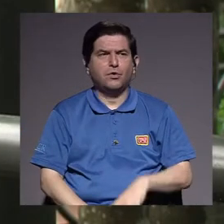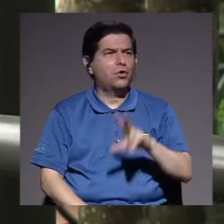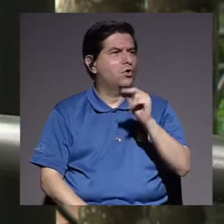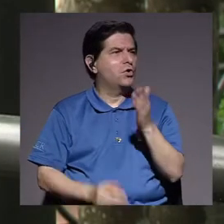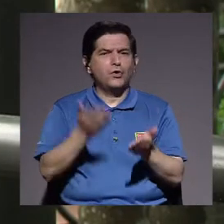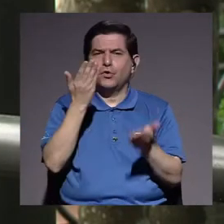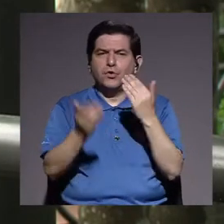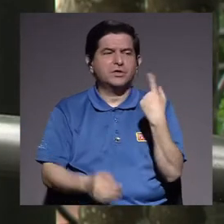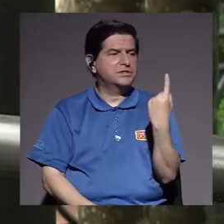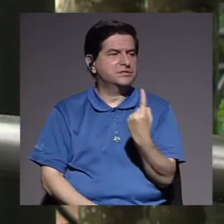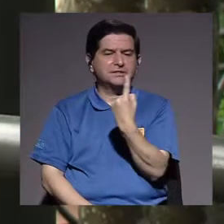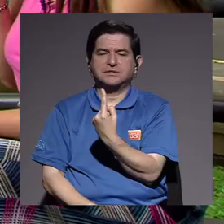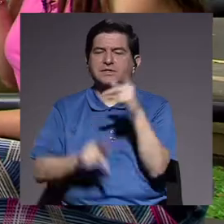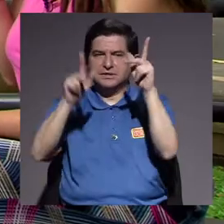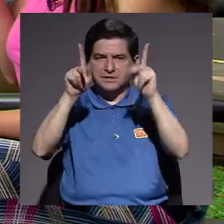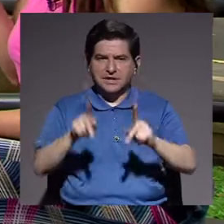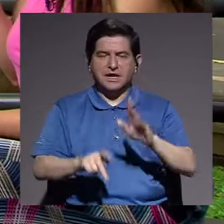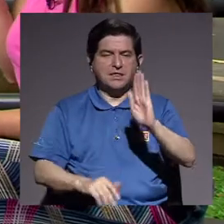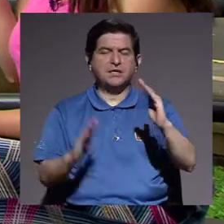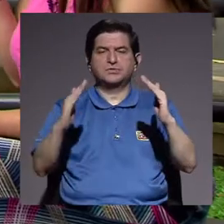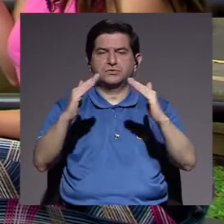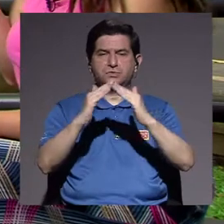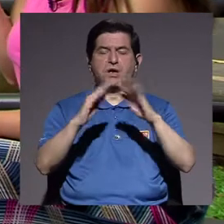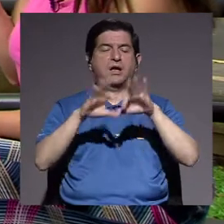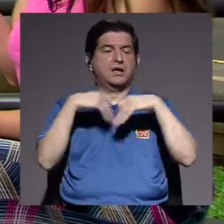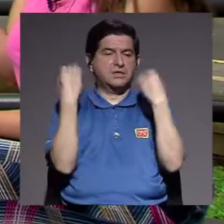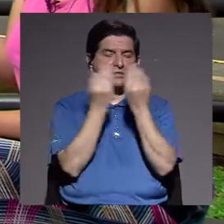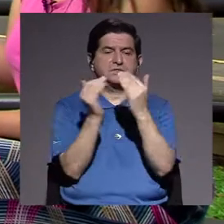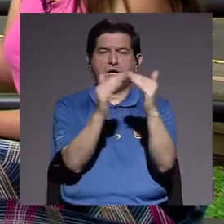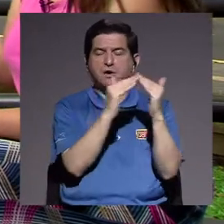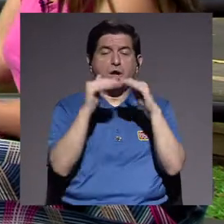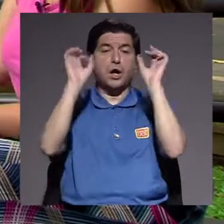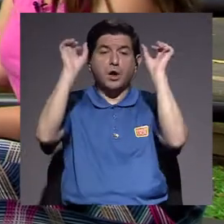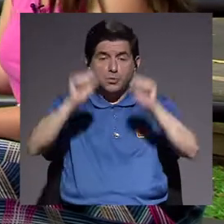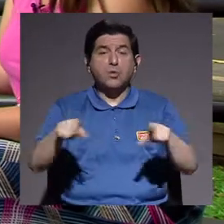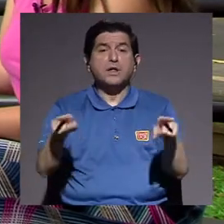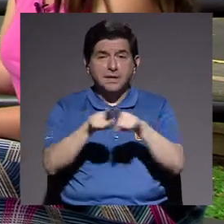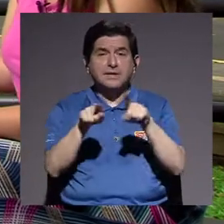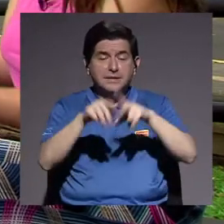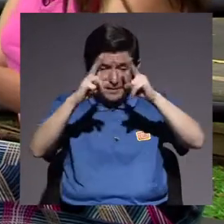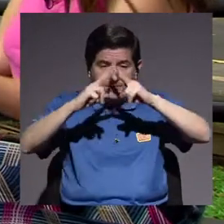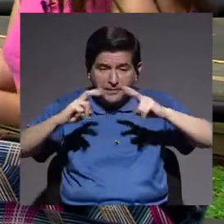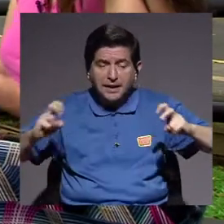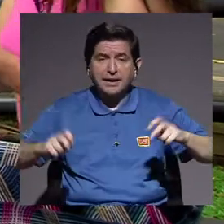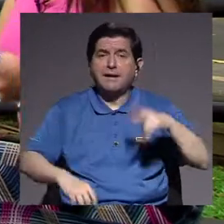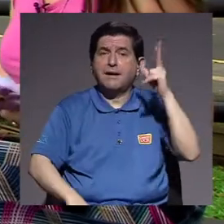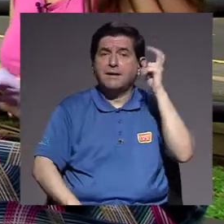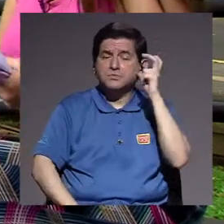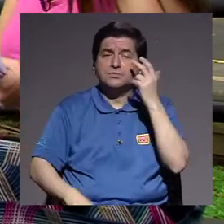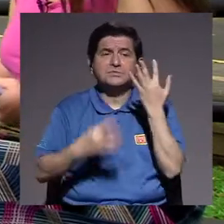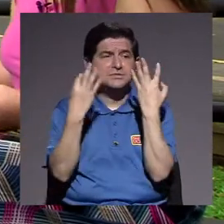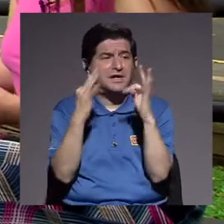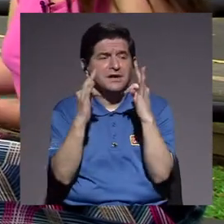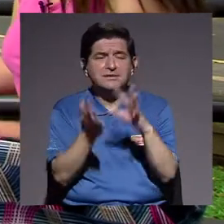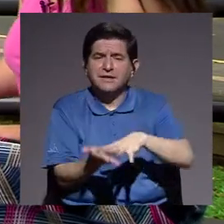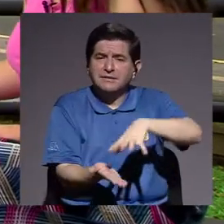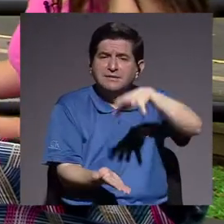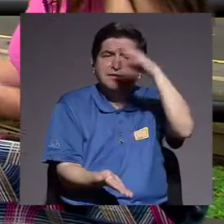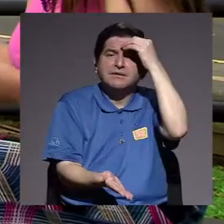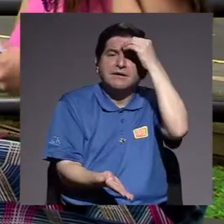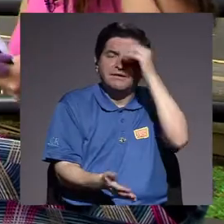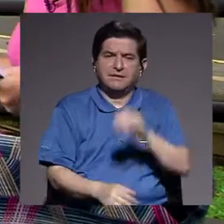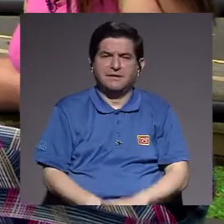haga que cada quien, ¿verdad? En su casa, en su familia, su comunidad pueda también analizar, escuchar, tratar de